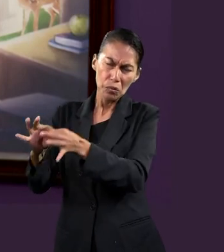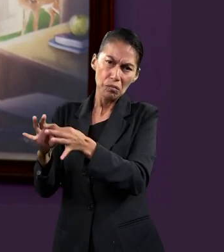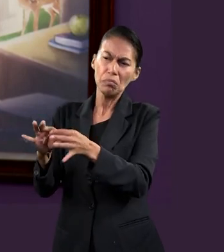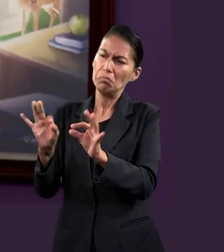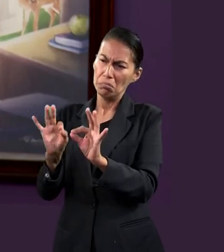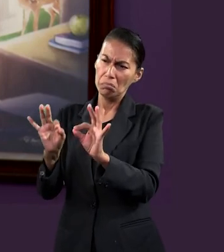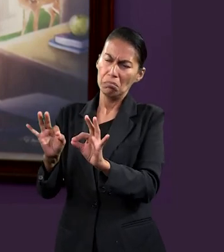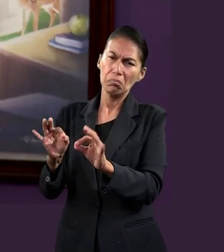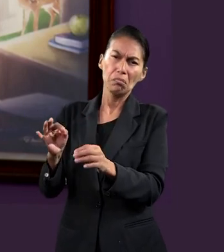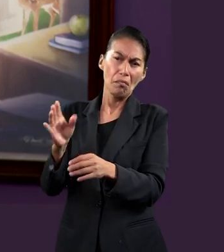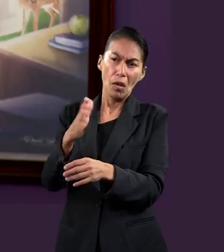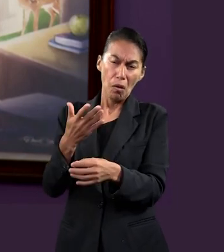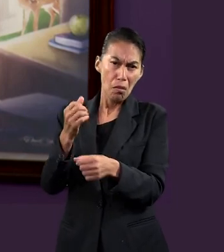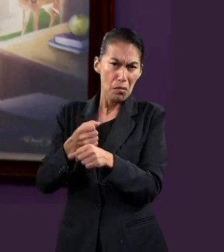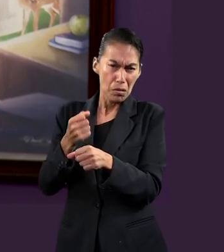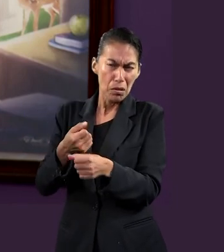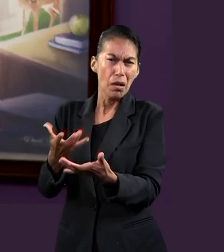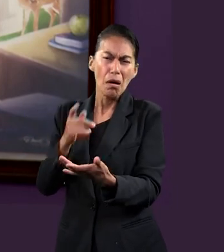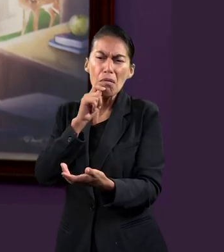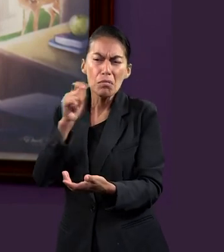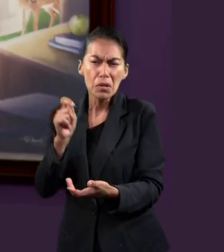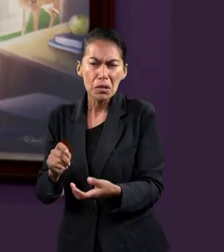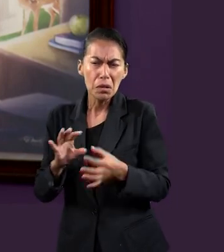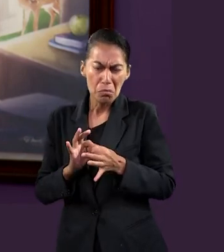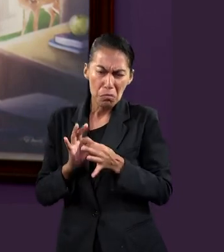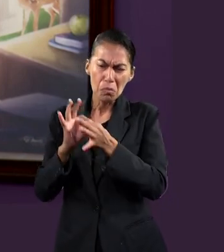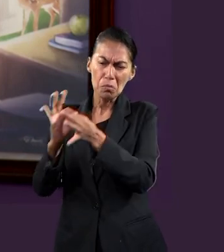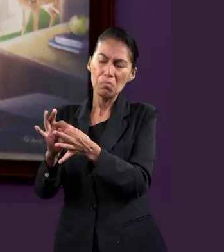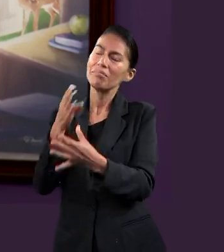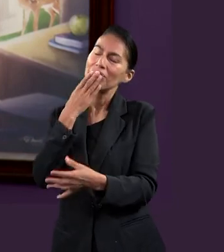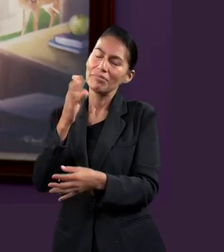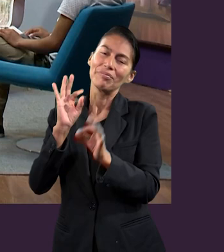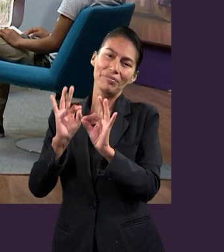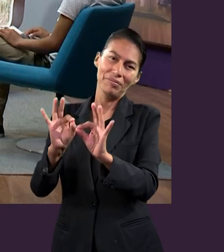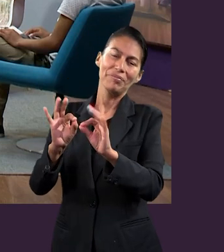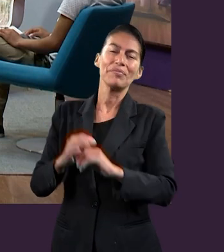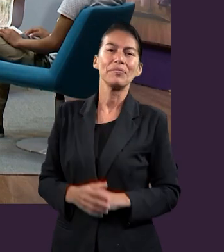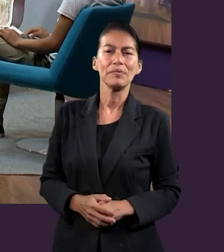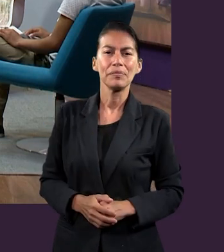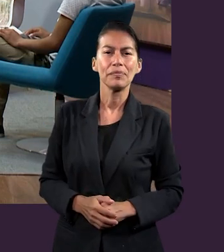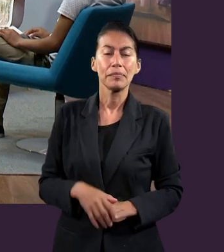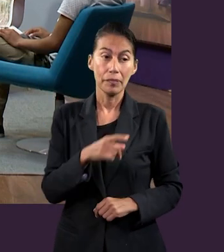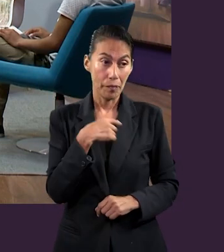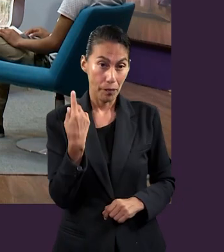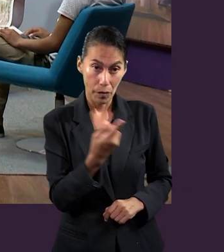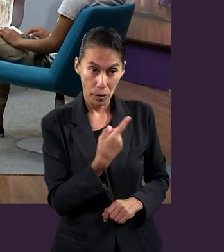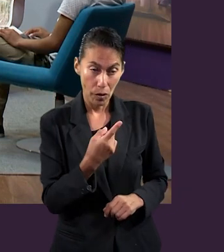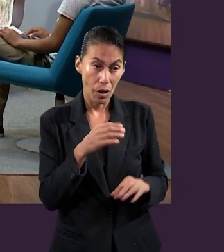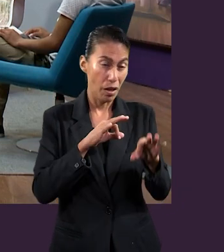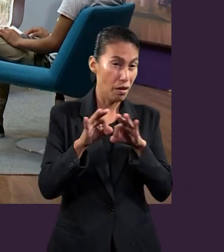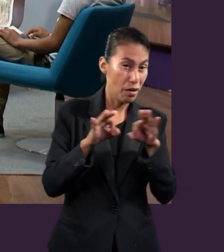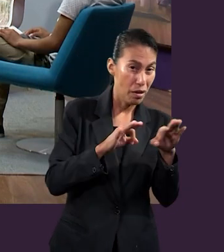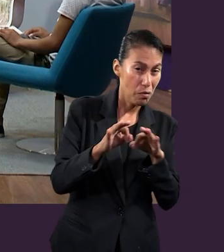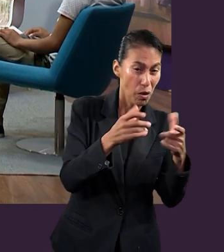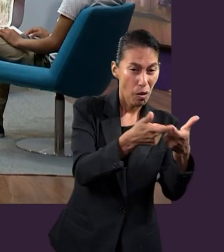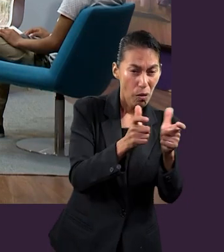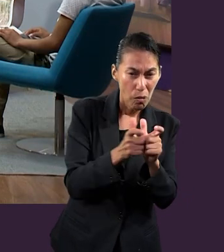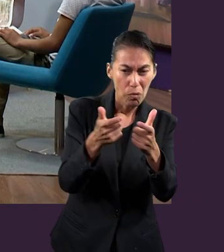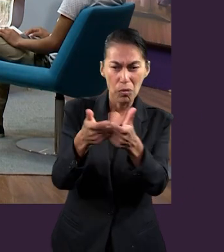se ponen en práctica y podemos tener ese trato bueno con los demás. Cuando trabajamos en grupos,